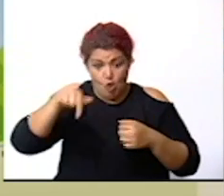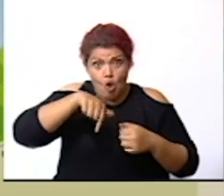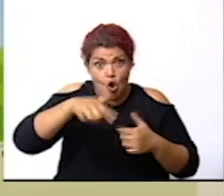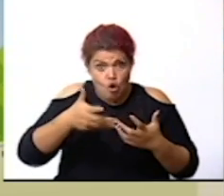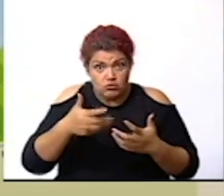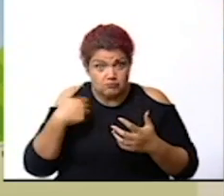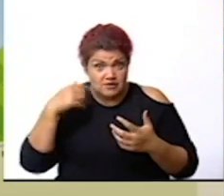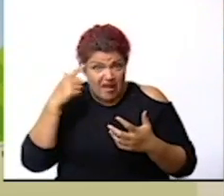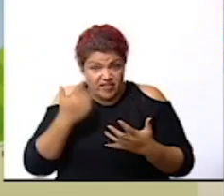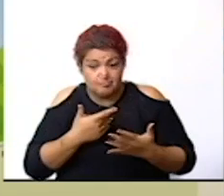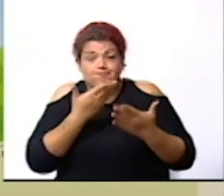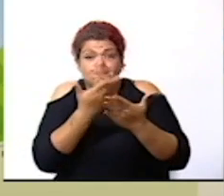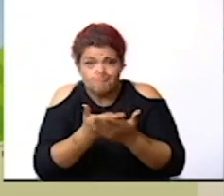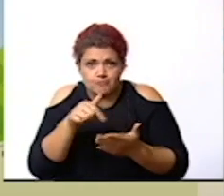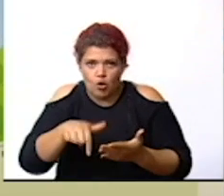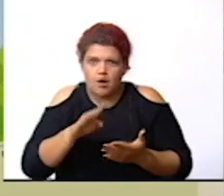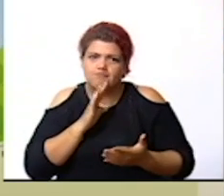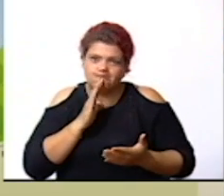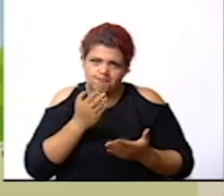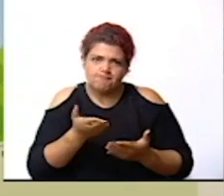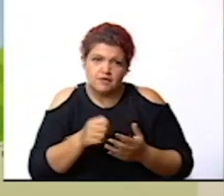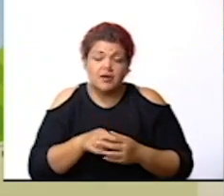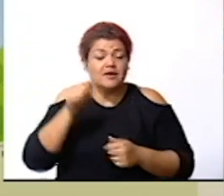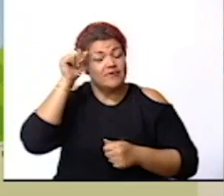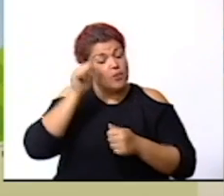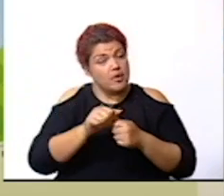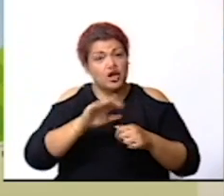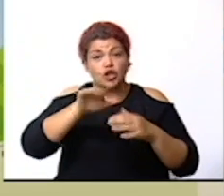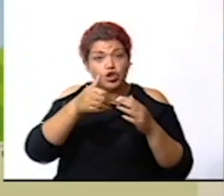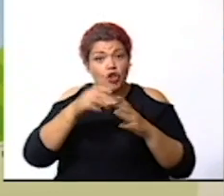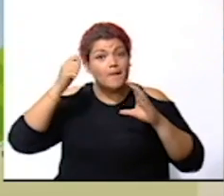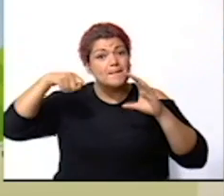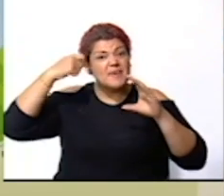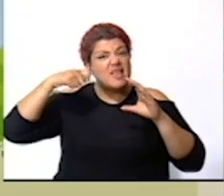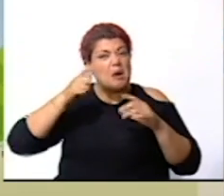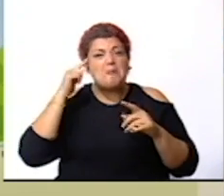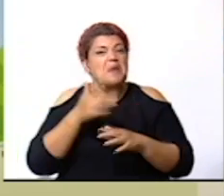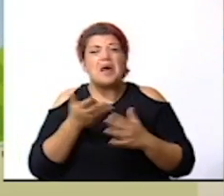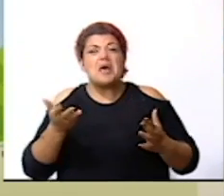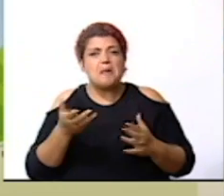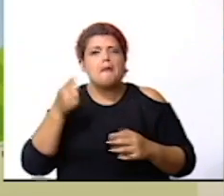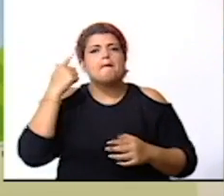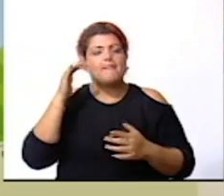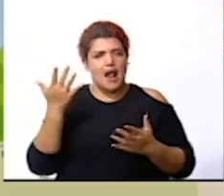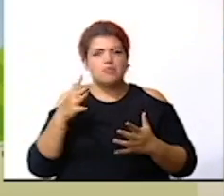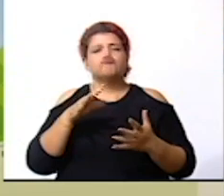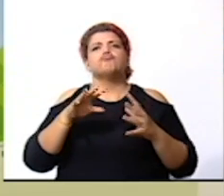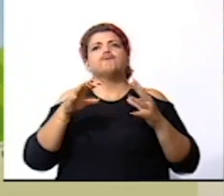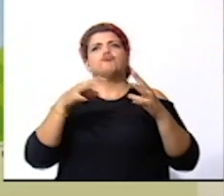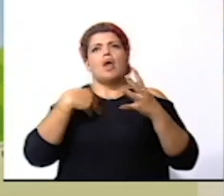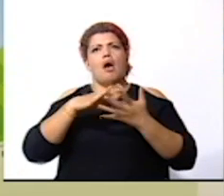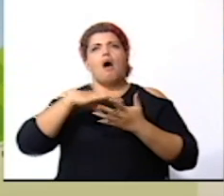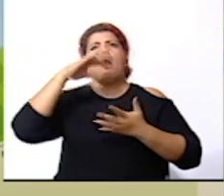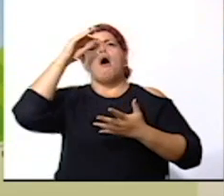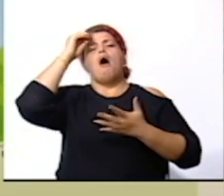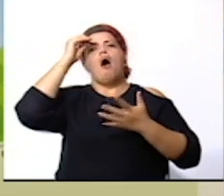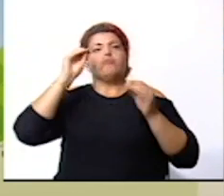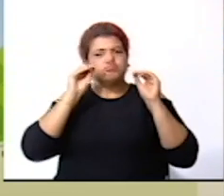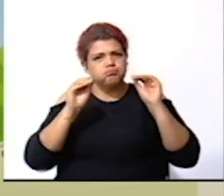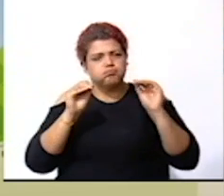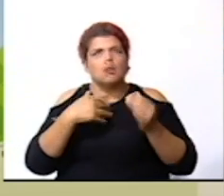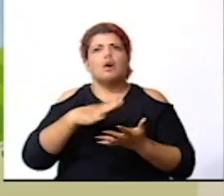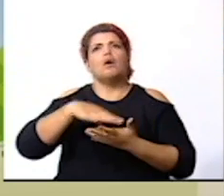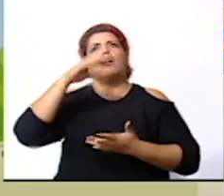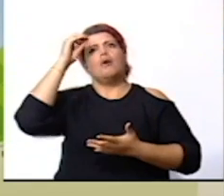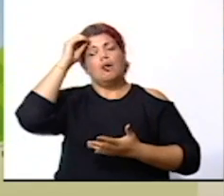recordemos que todos los vídeos que utilizamos aquí son con fines educativos y que también algo